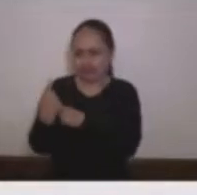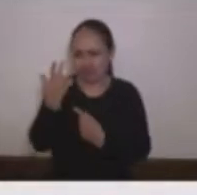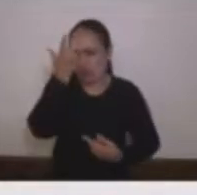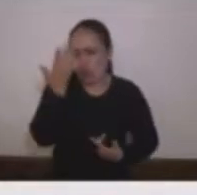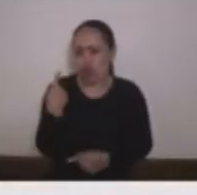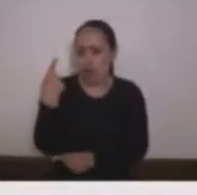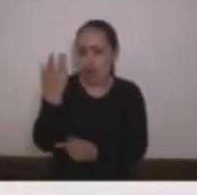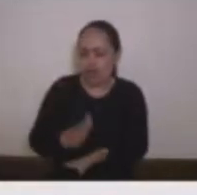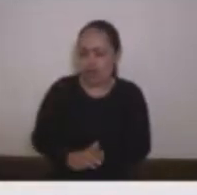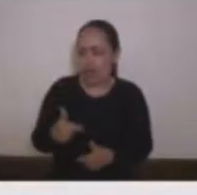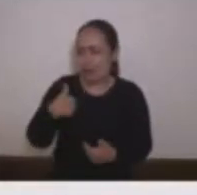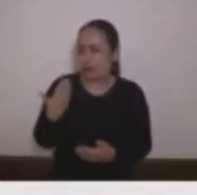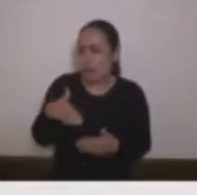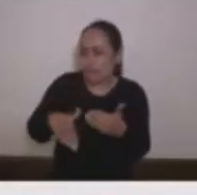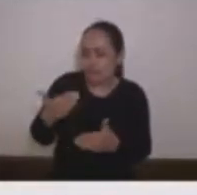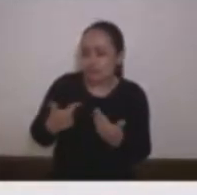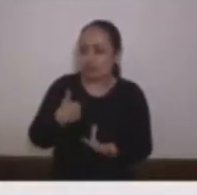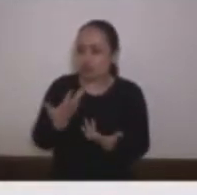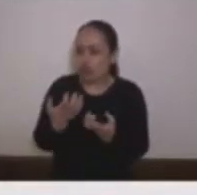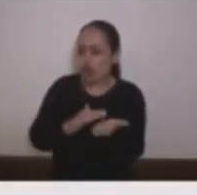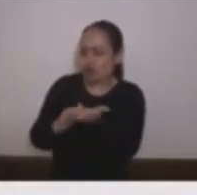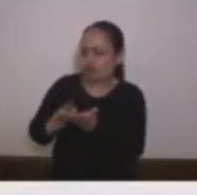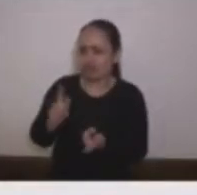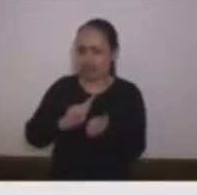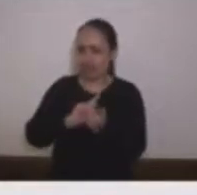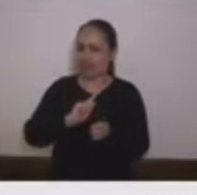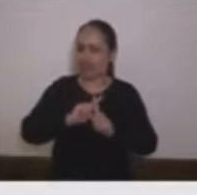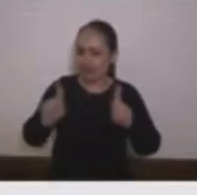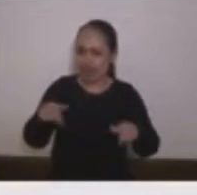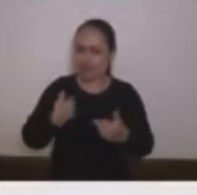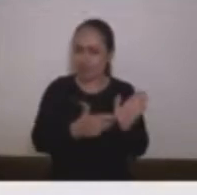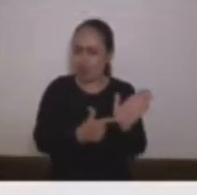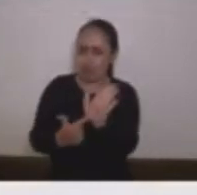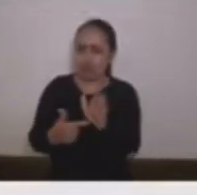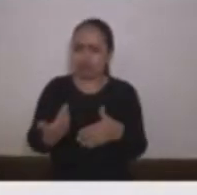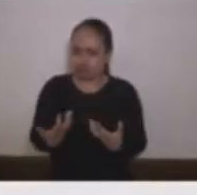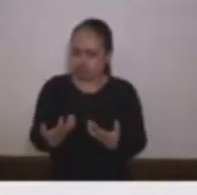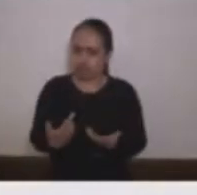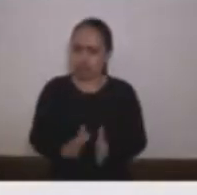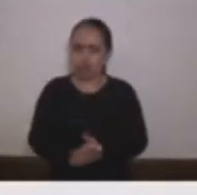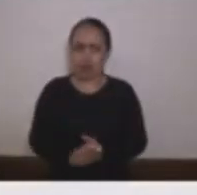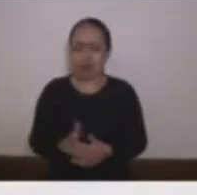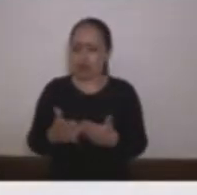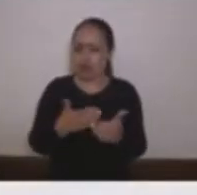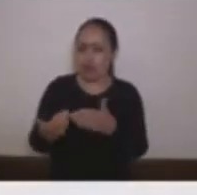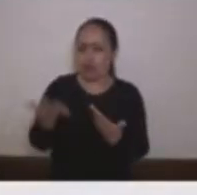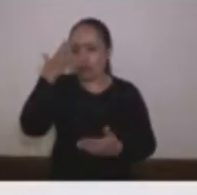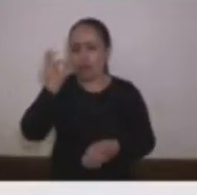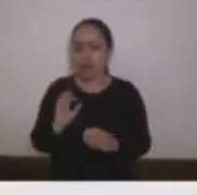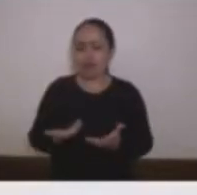que yo estaba entrando a este mundo porque yo quería hacer las cosas de una manera diferente y porque yo quería demostrar que es posible, incluso estando dentro de este tipo de corporaciones,